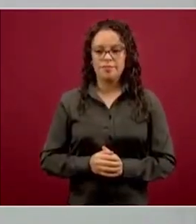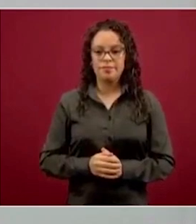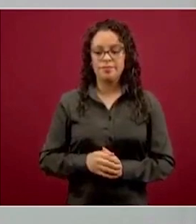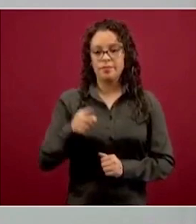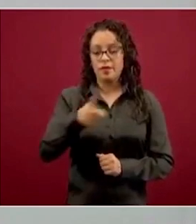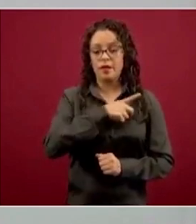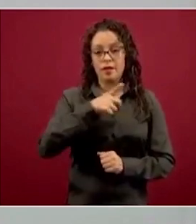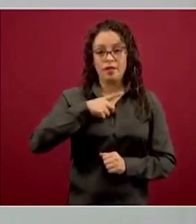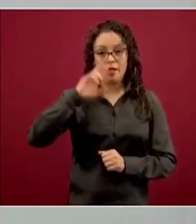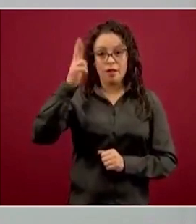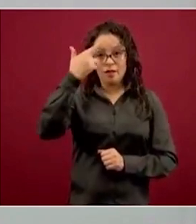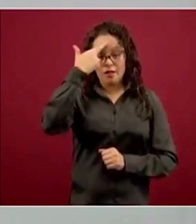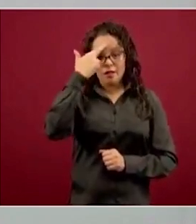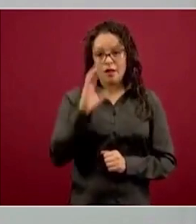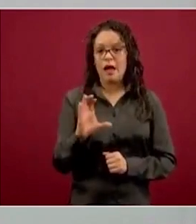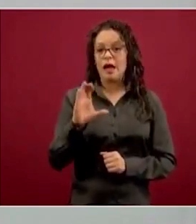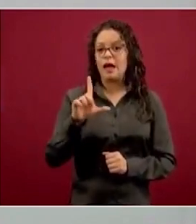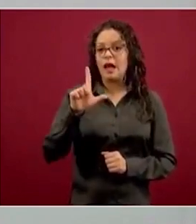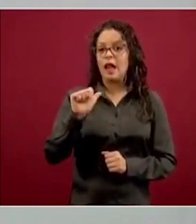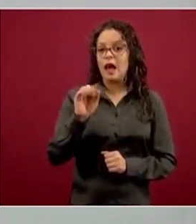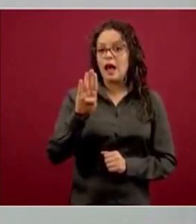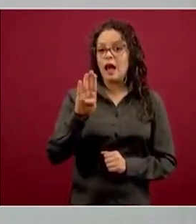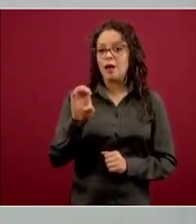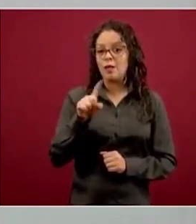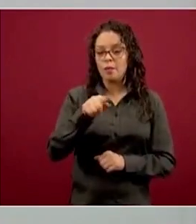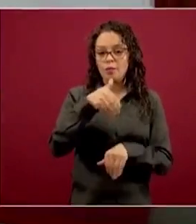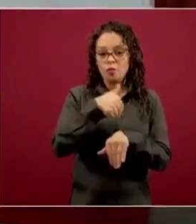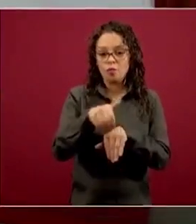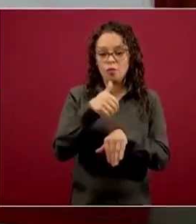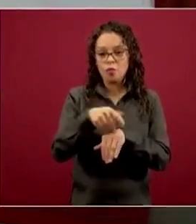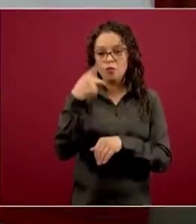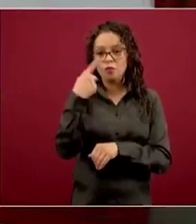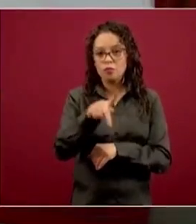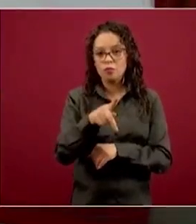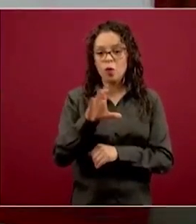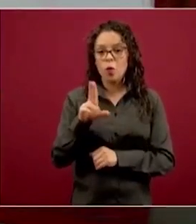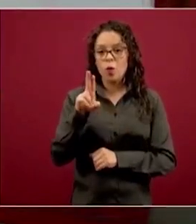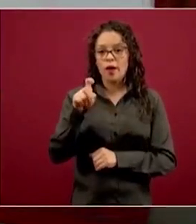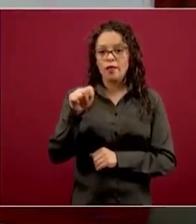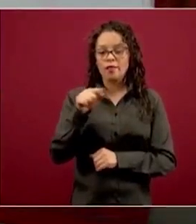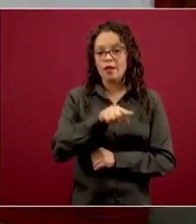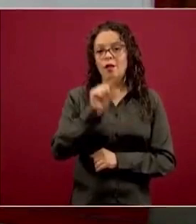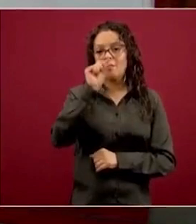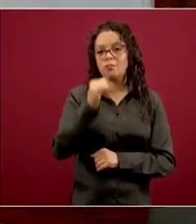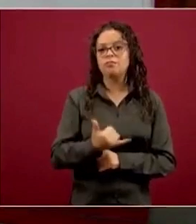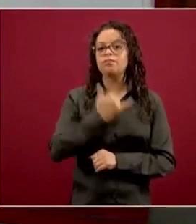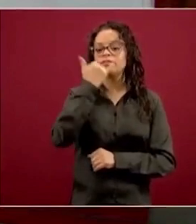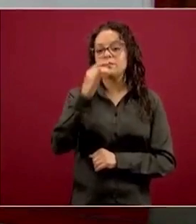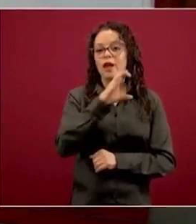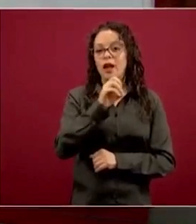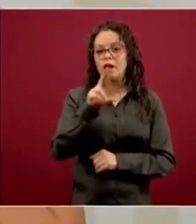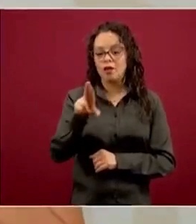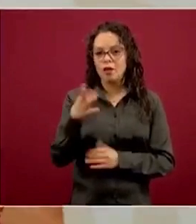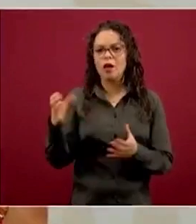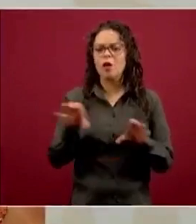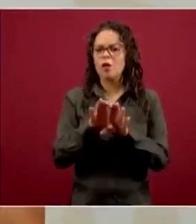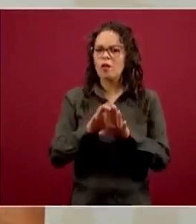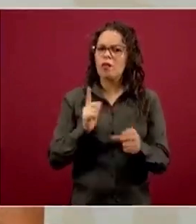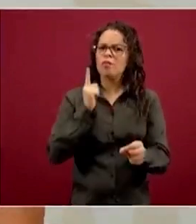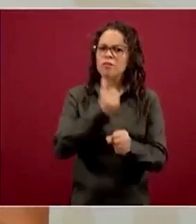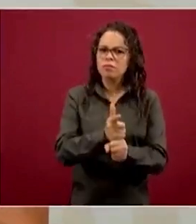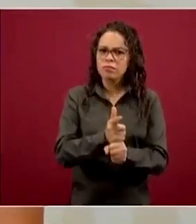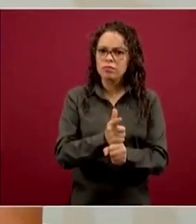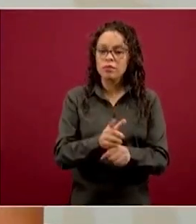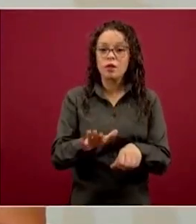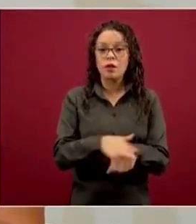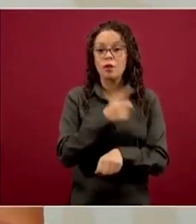hablando de la clave con B alta, es el número de cuenta, estaba mal. ¿Y cómo puede saber la tesorería que está mal? Porque son 18